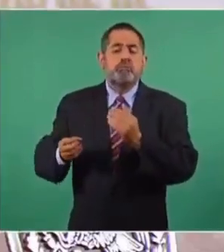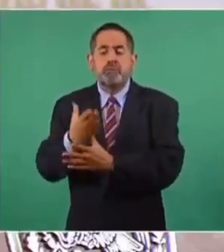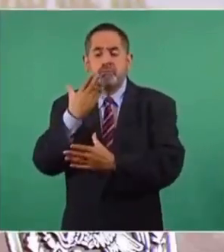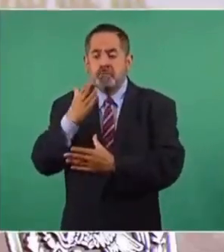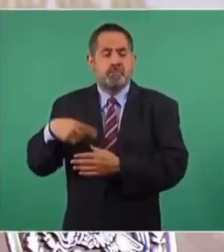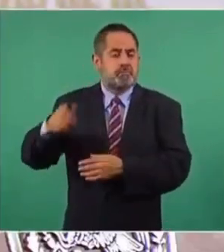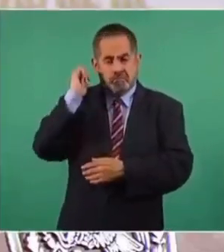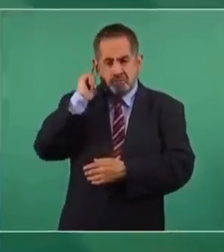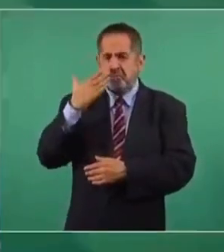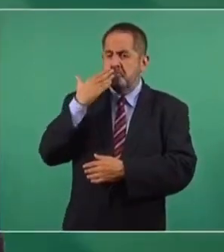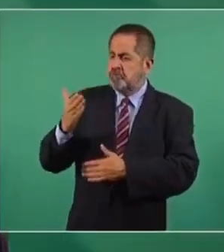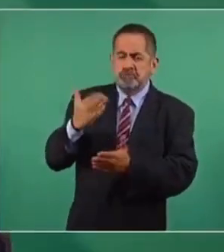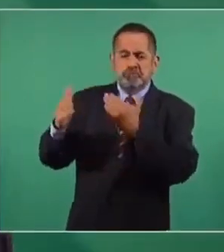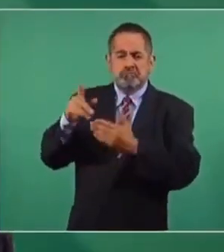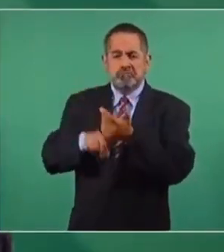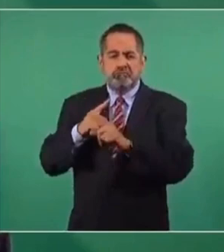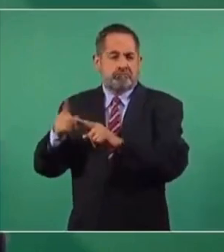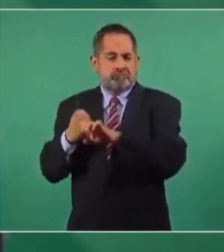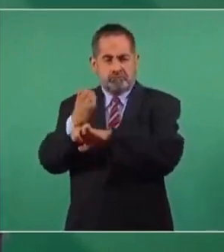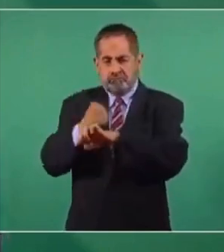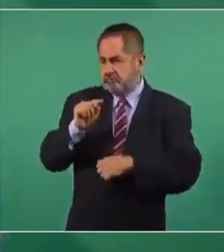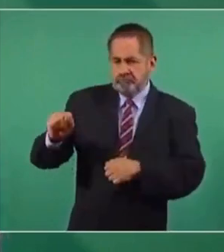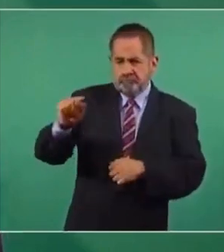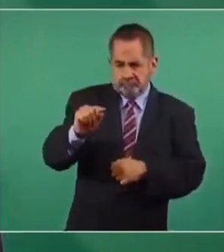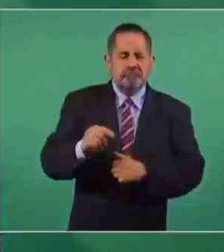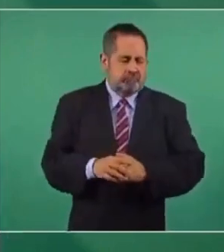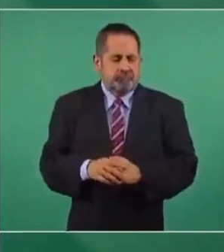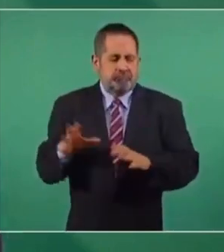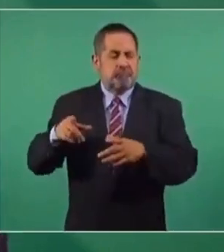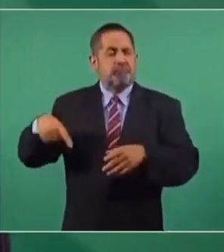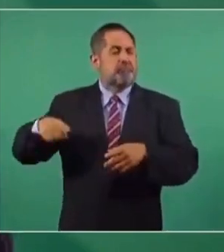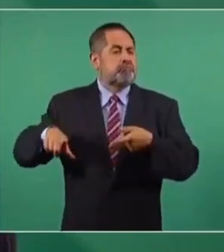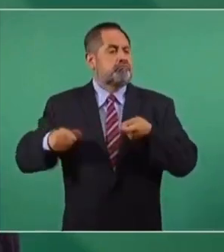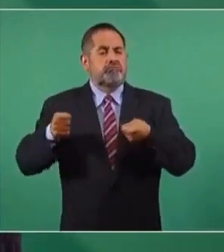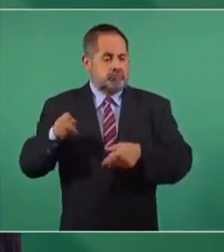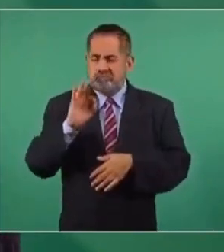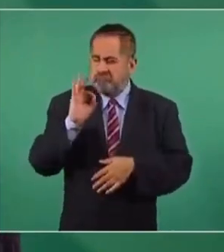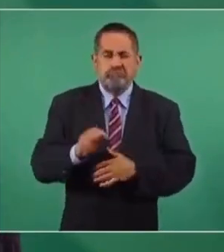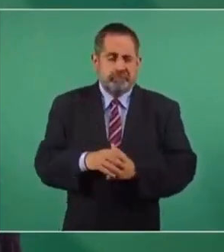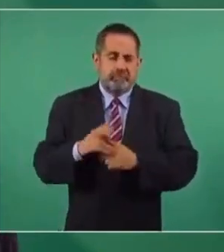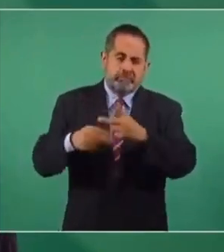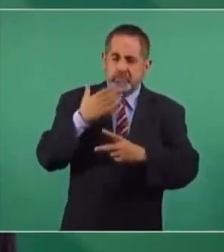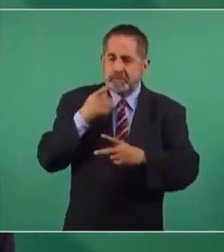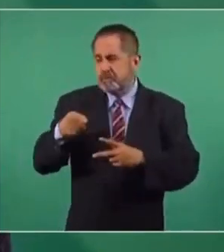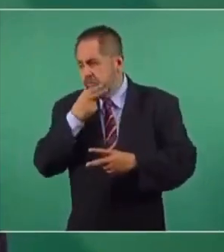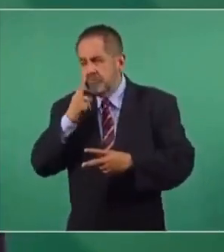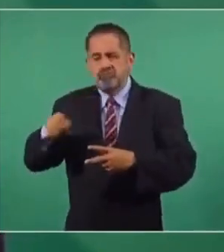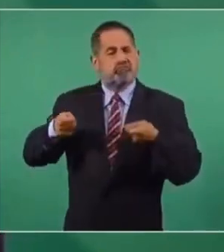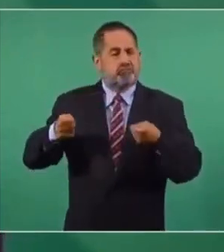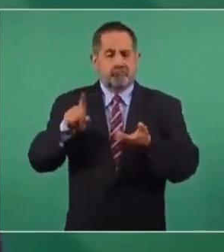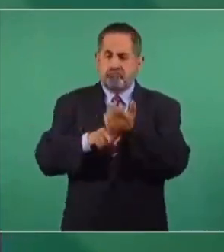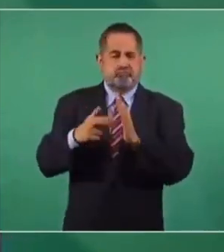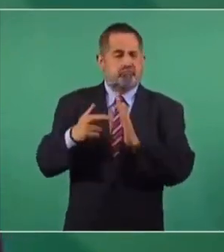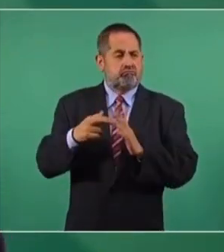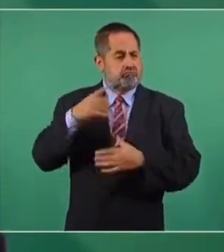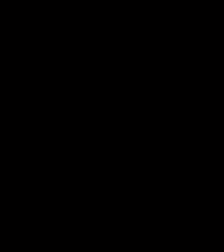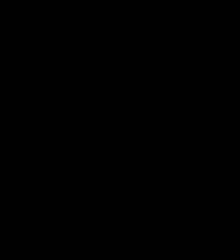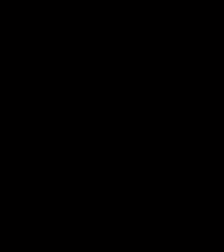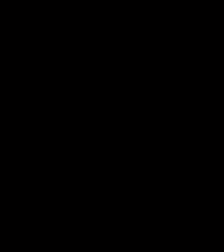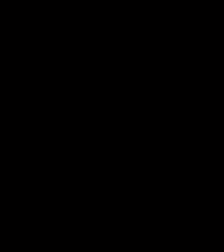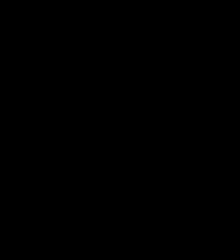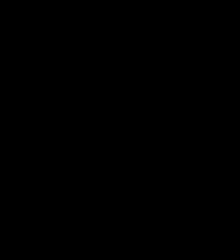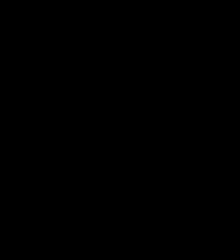a los estados donde van a gobernar estas mujeres, estos hombres con principios y con convicciones.